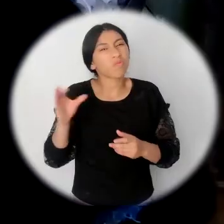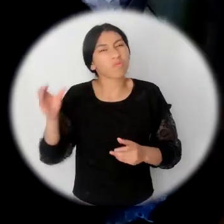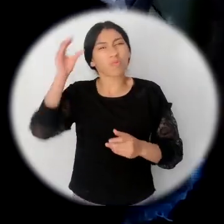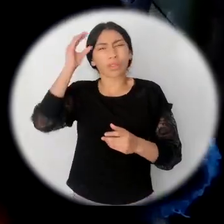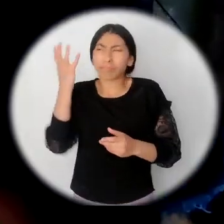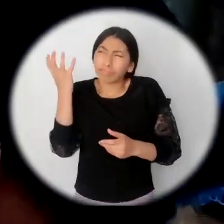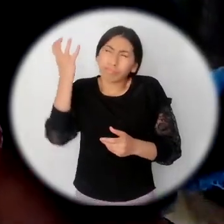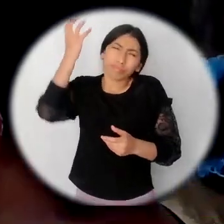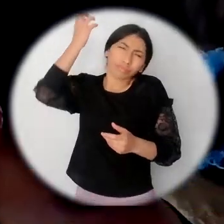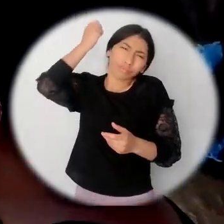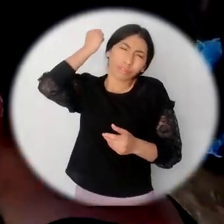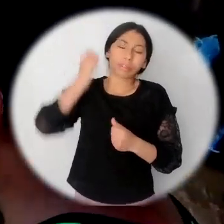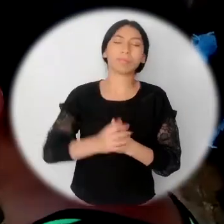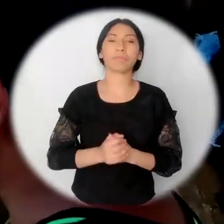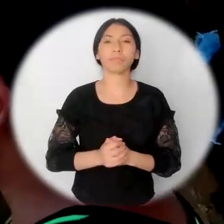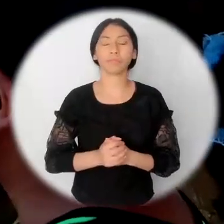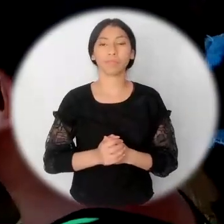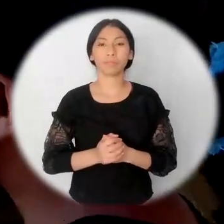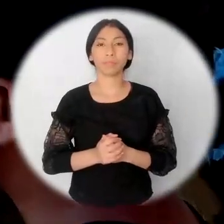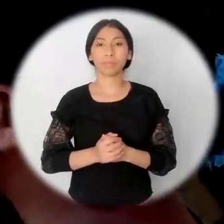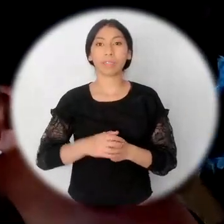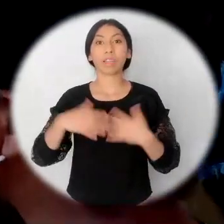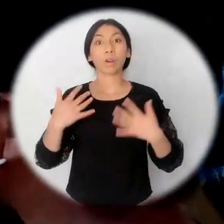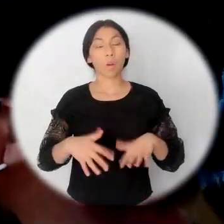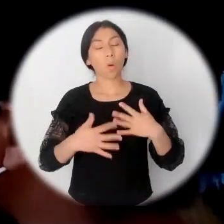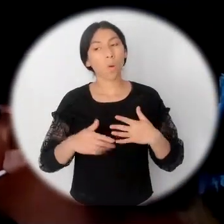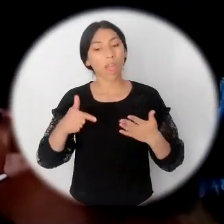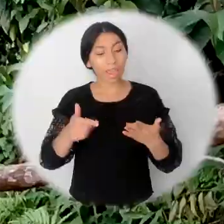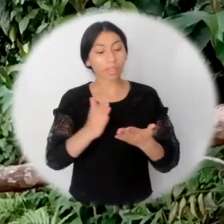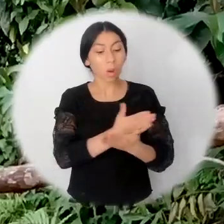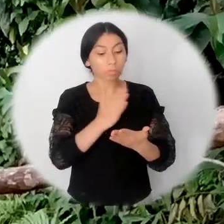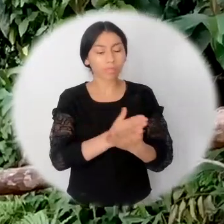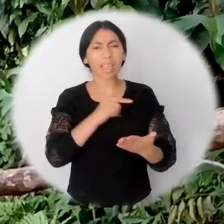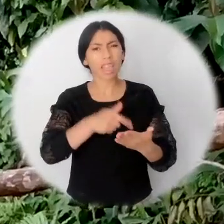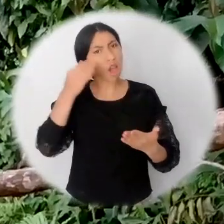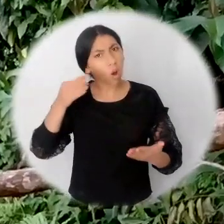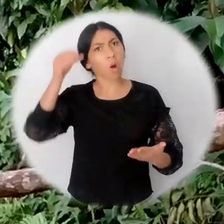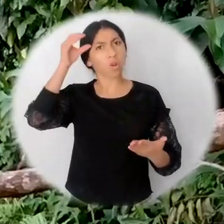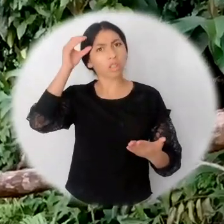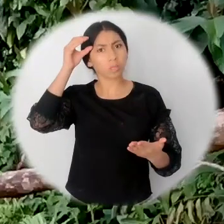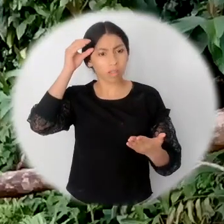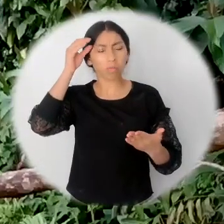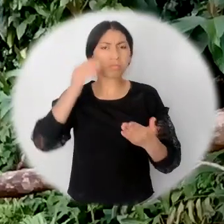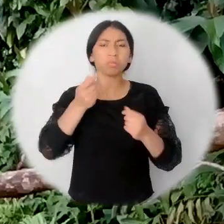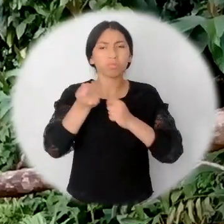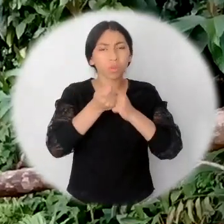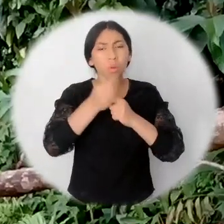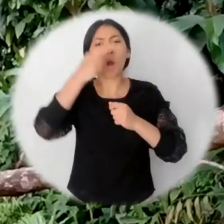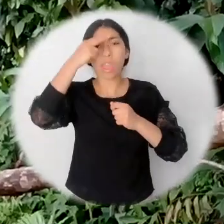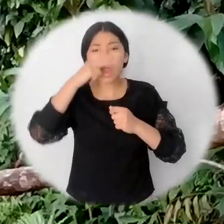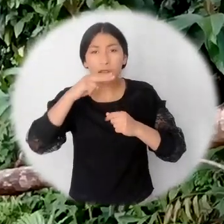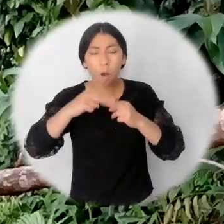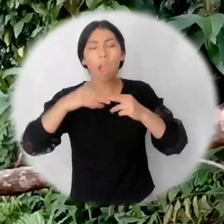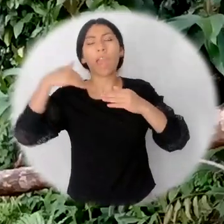reparación colectiva que implementa la Unidad para las Víctimas. Es lo que nos va a dar a nosotros una seguridad de que ese conocimiento pueda tener pervivencia